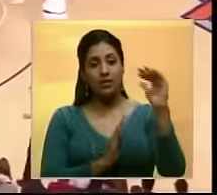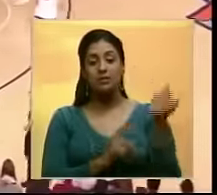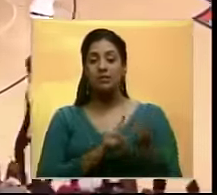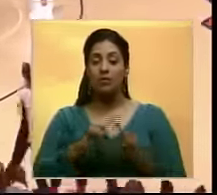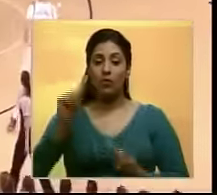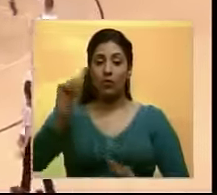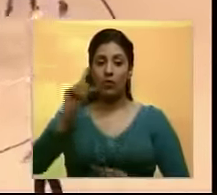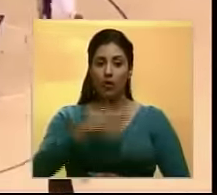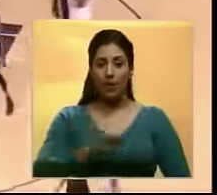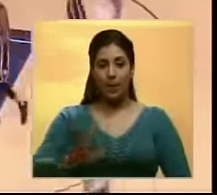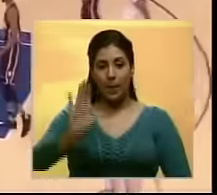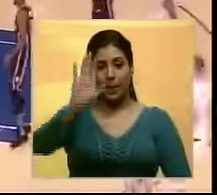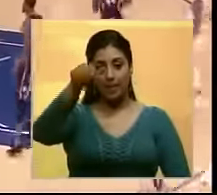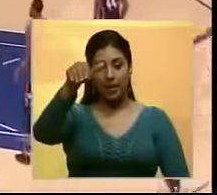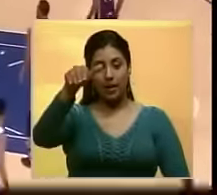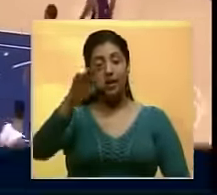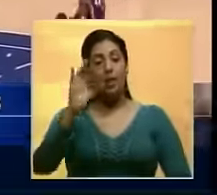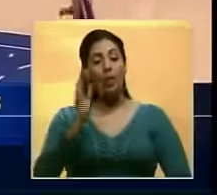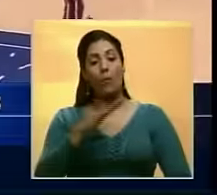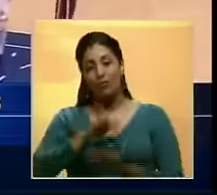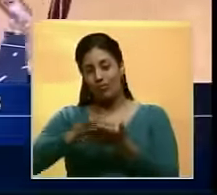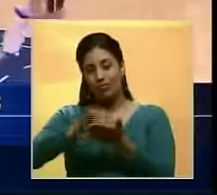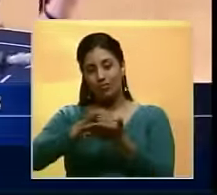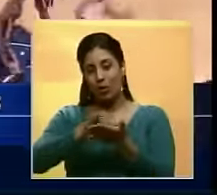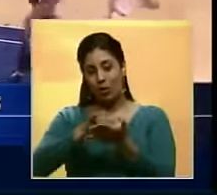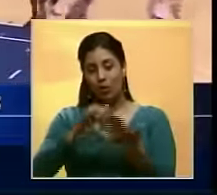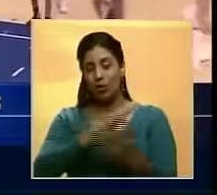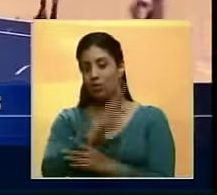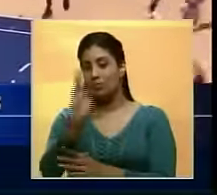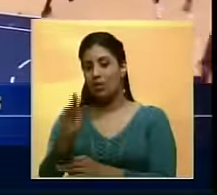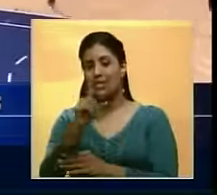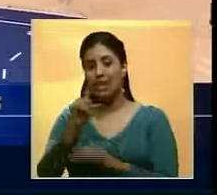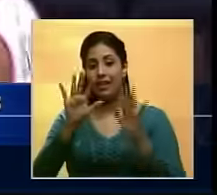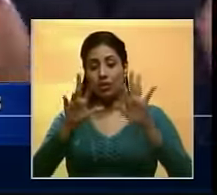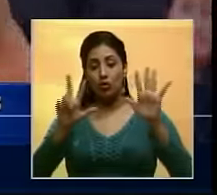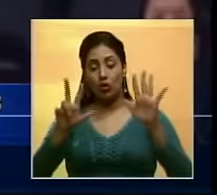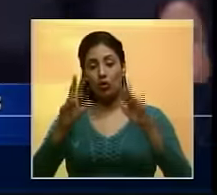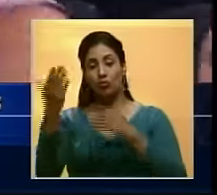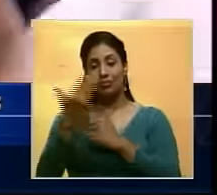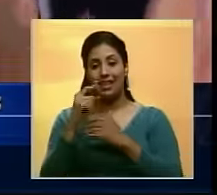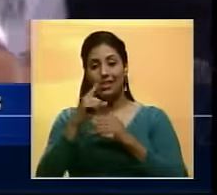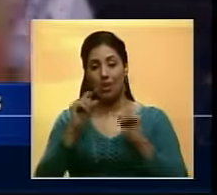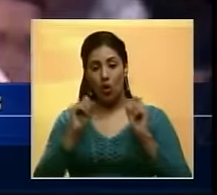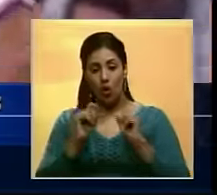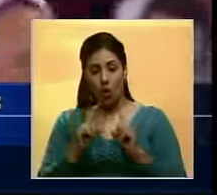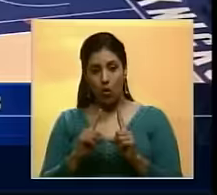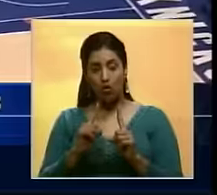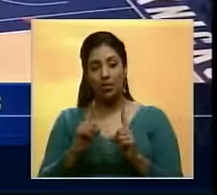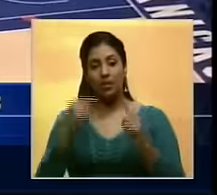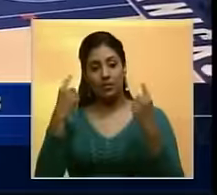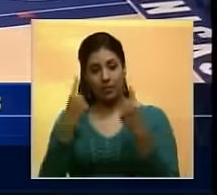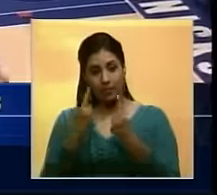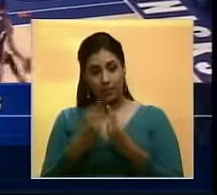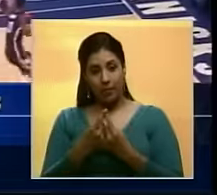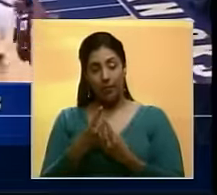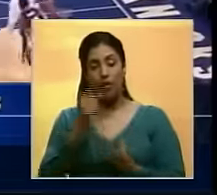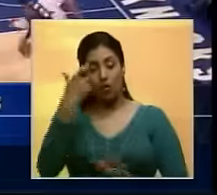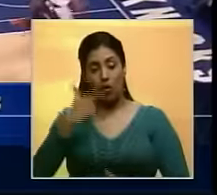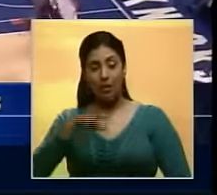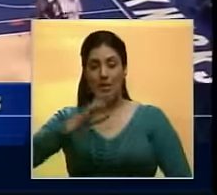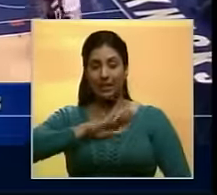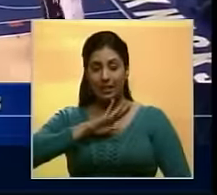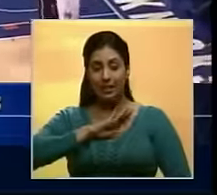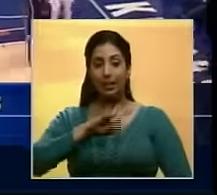Y pasamos a los tableros porque en Nueva York, los Knicks vencieron 118 a 111 a los Indiana Pacers. Carmelo